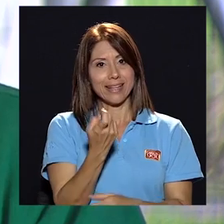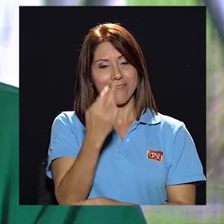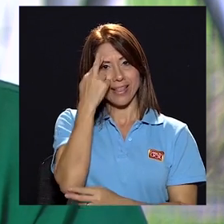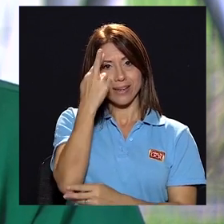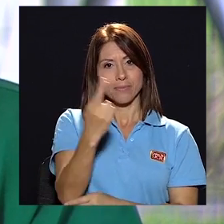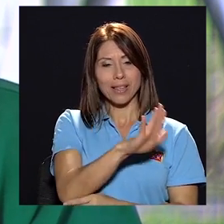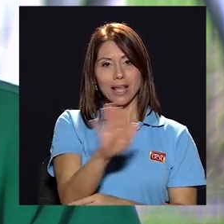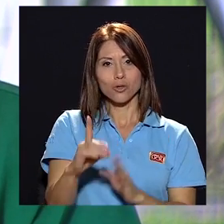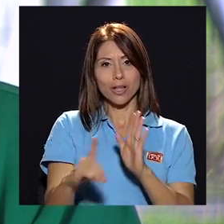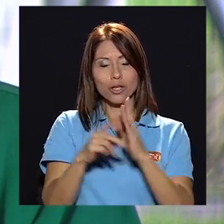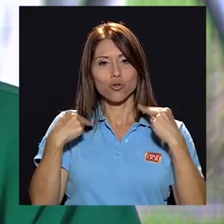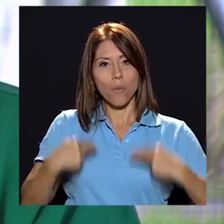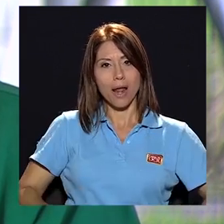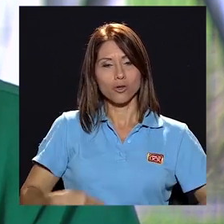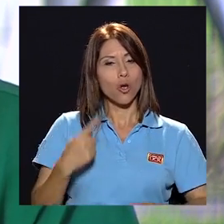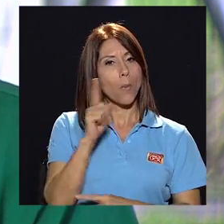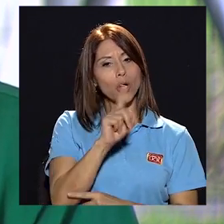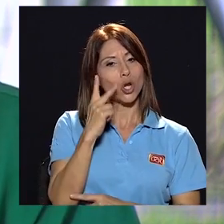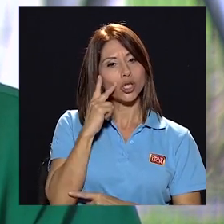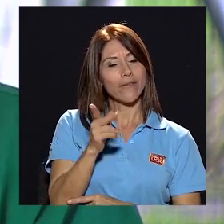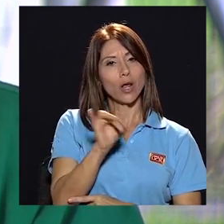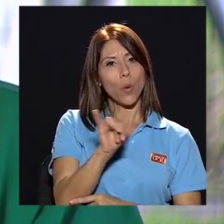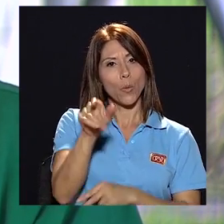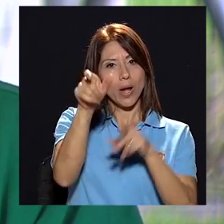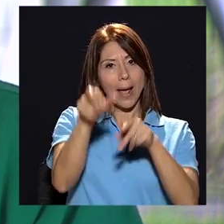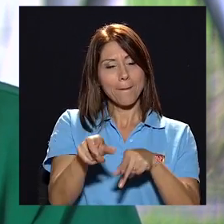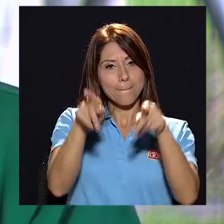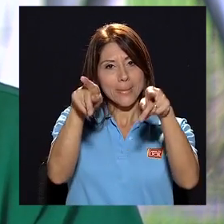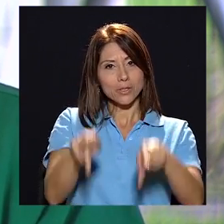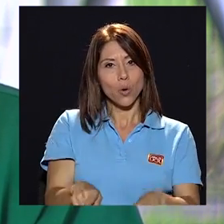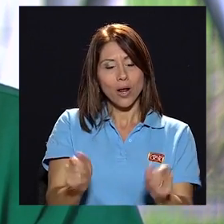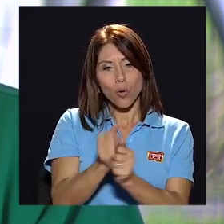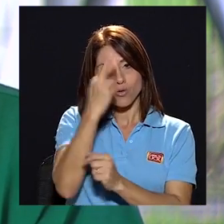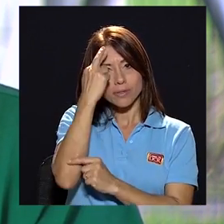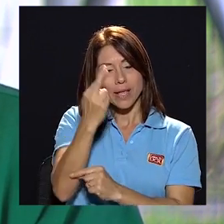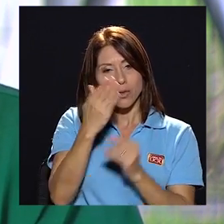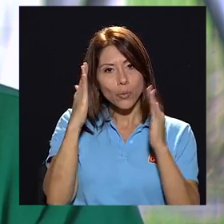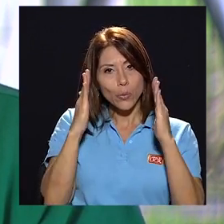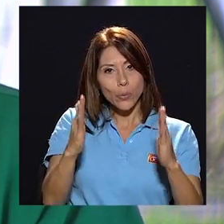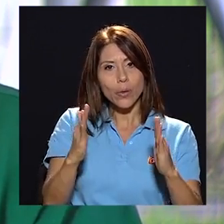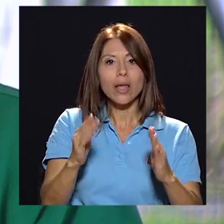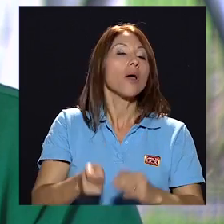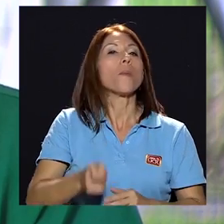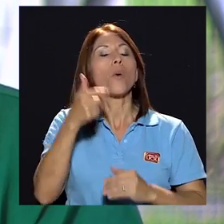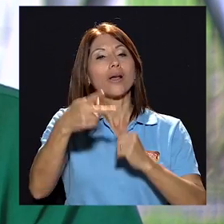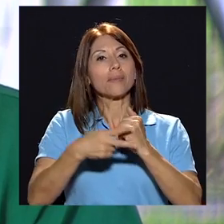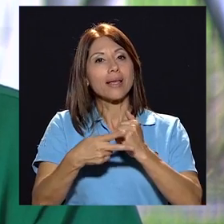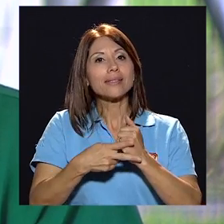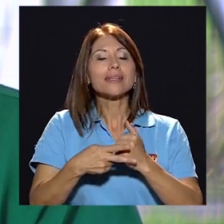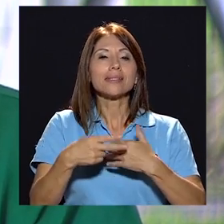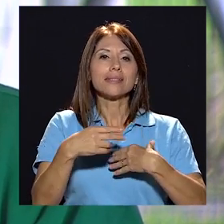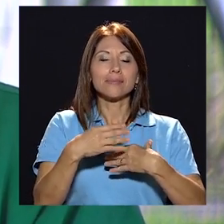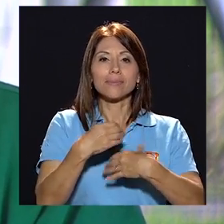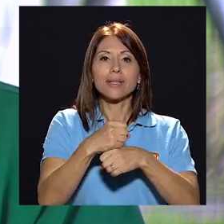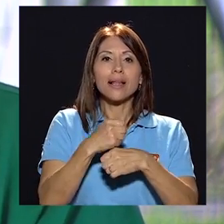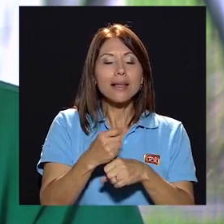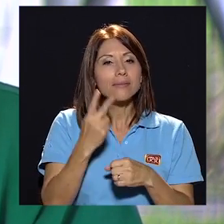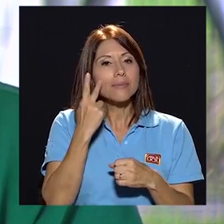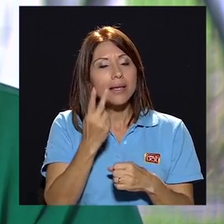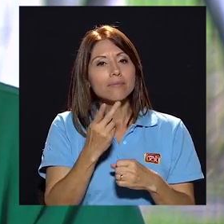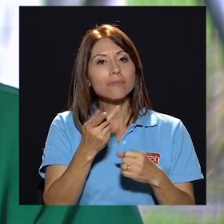humanos, de no serle considerado como una persona y de tratársele como se le merecen el respeto, y no pocas veces se les desoyen sus criterios